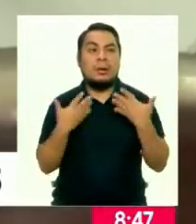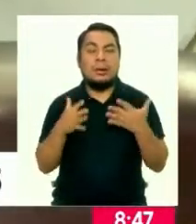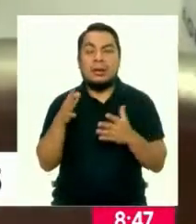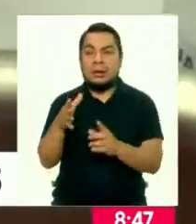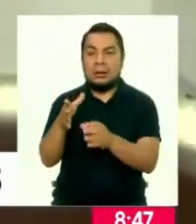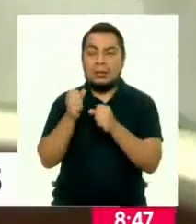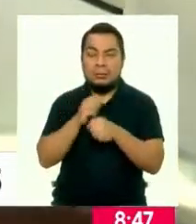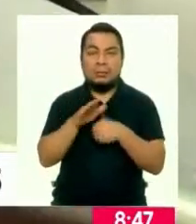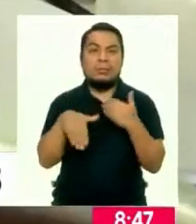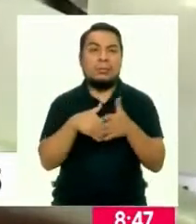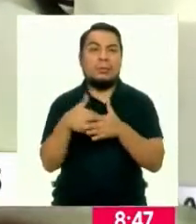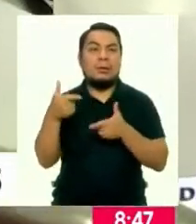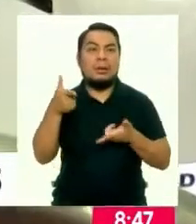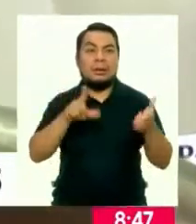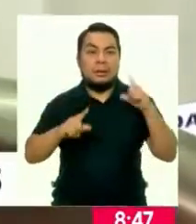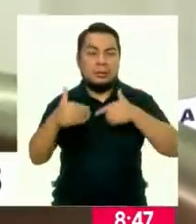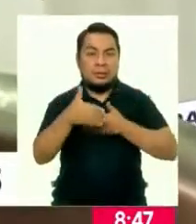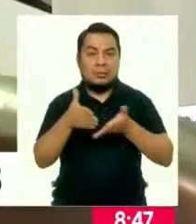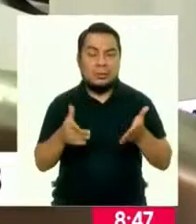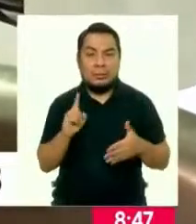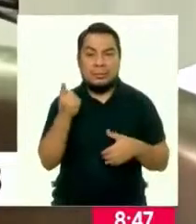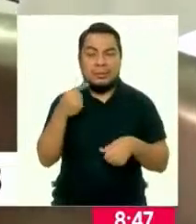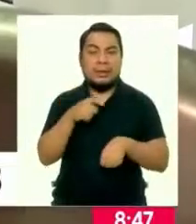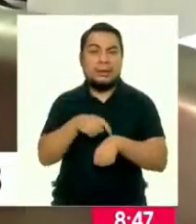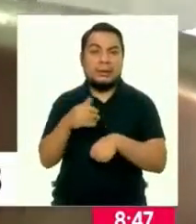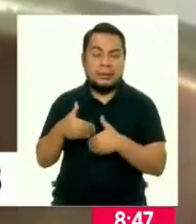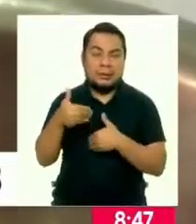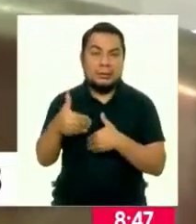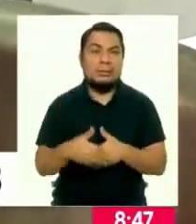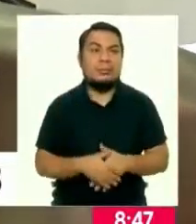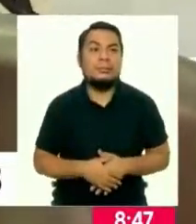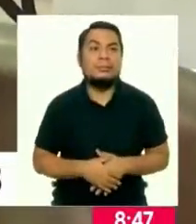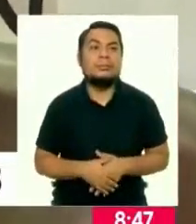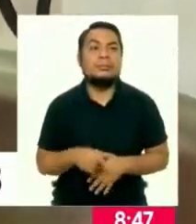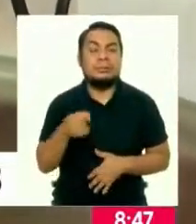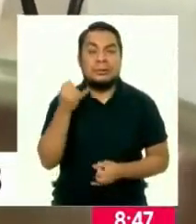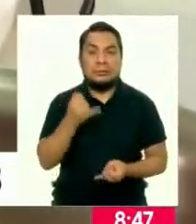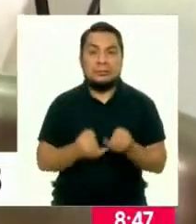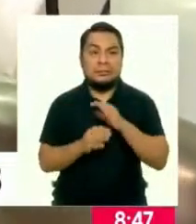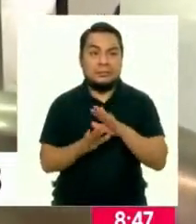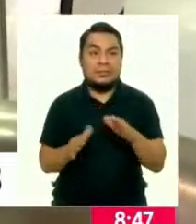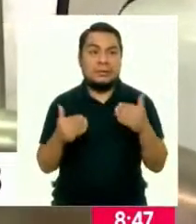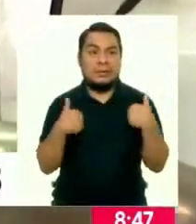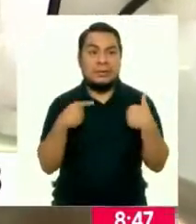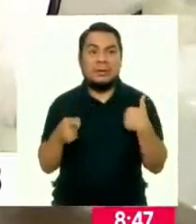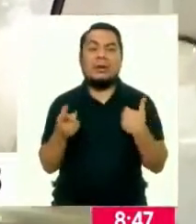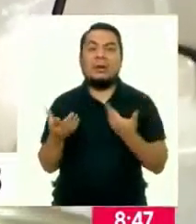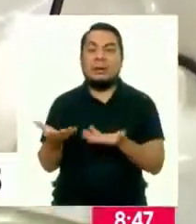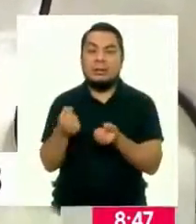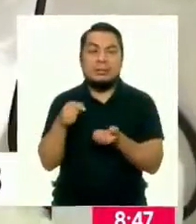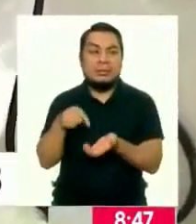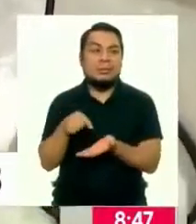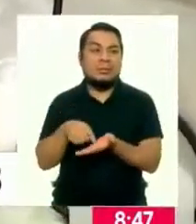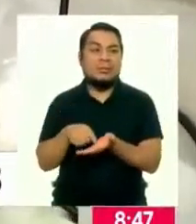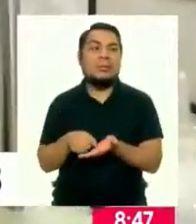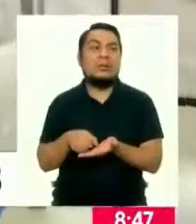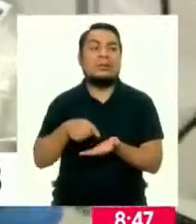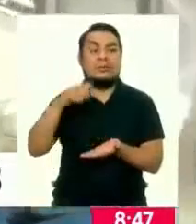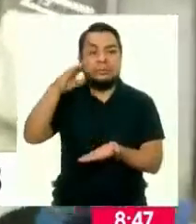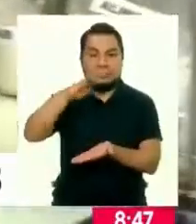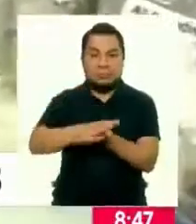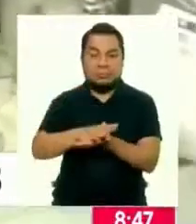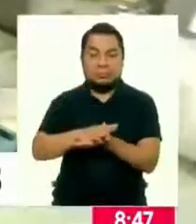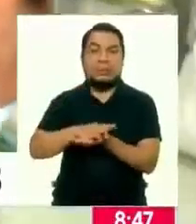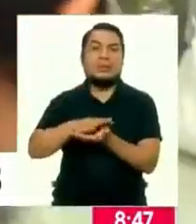obteniendo es a nivel de laboratorio en esta primera etapa, ¿no? Y al final lo que vamos a obtener en este equipo